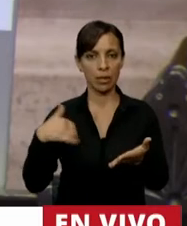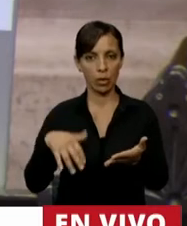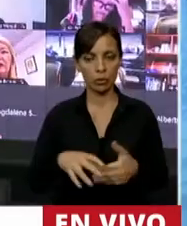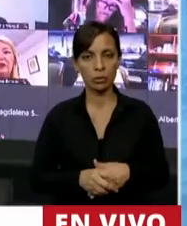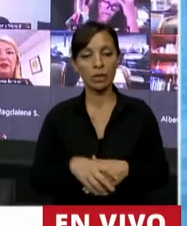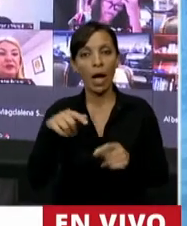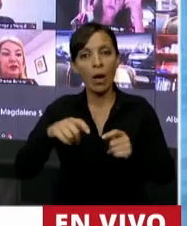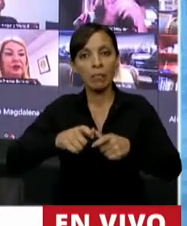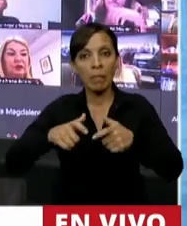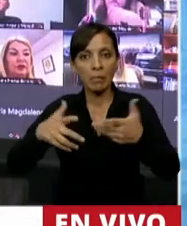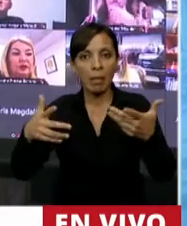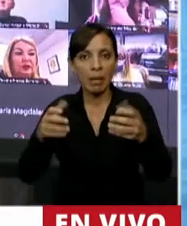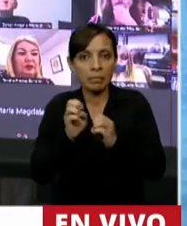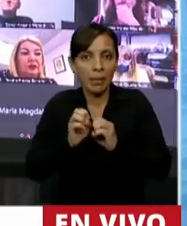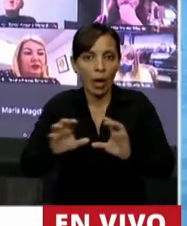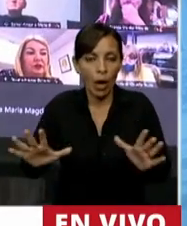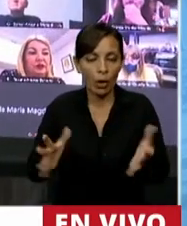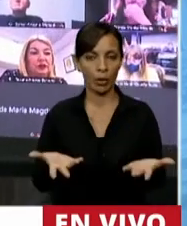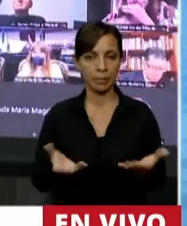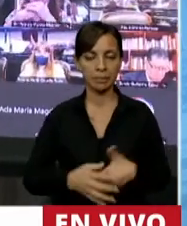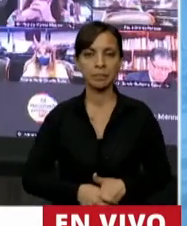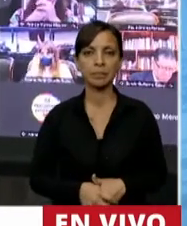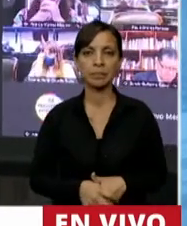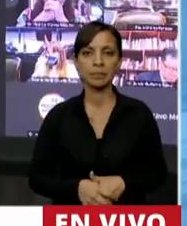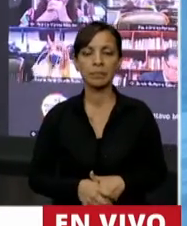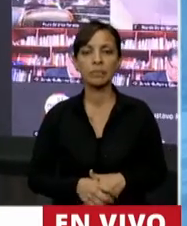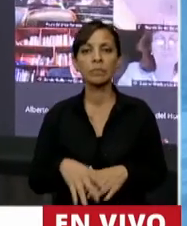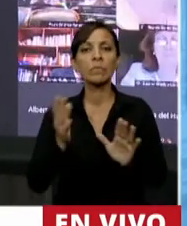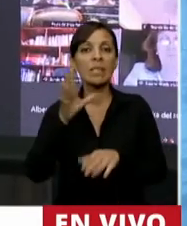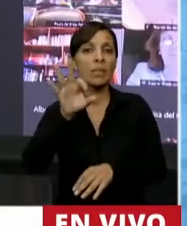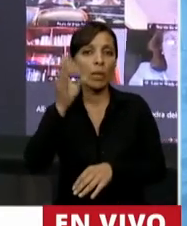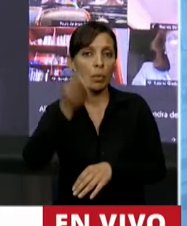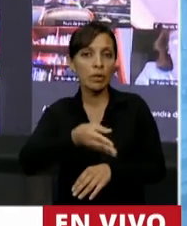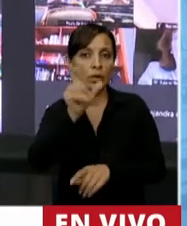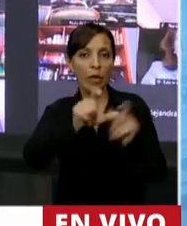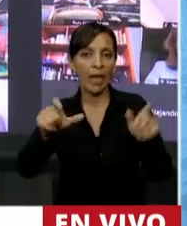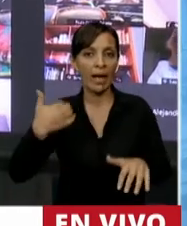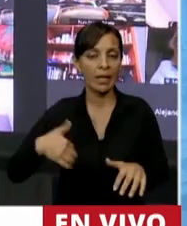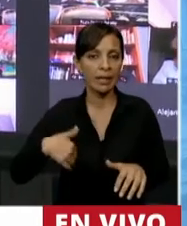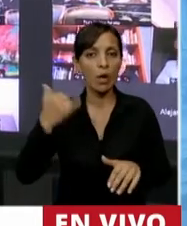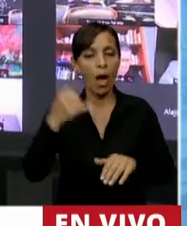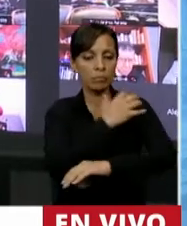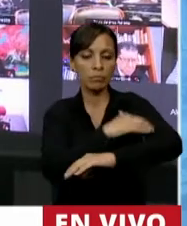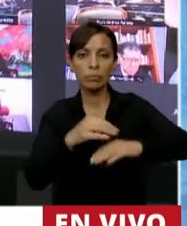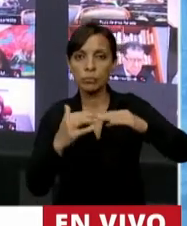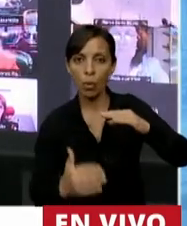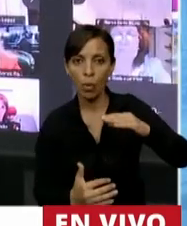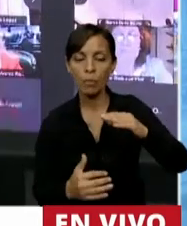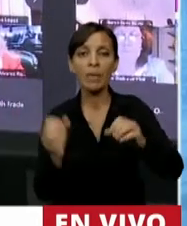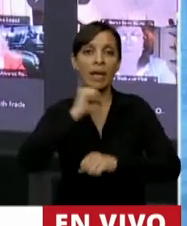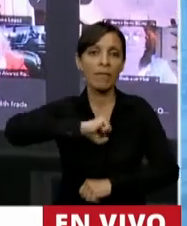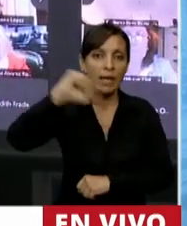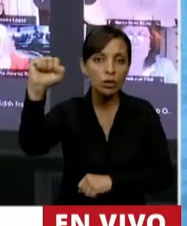que se fueron agravando con la pandemia. La mitad de los argentinos están bajo la línea de pobreza. La